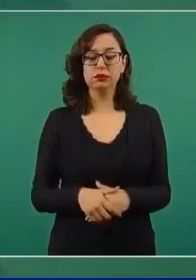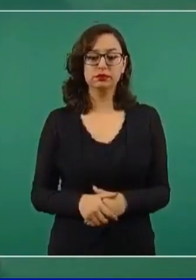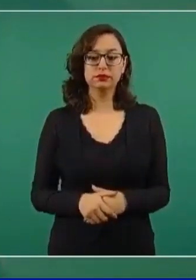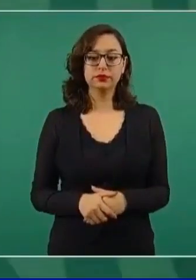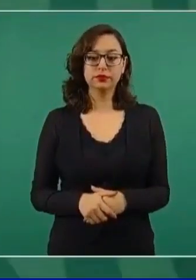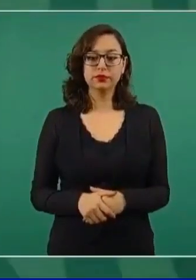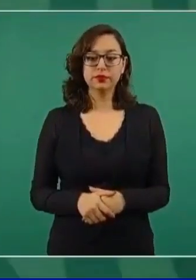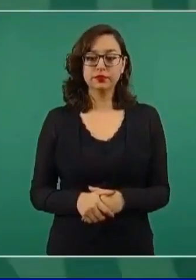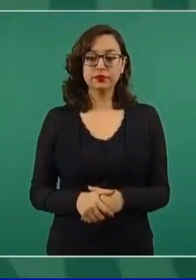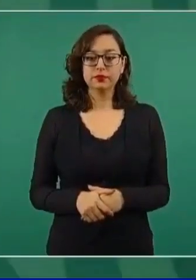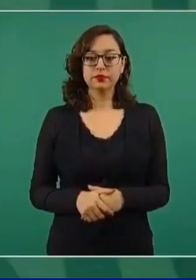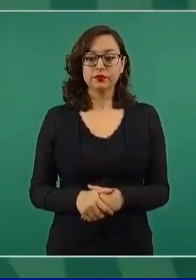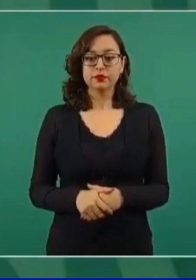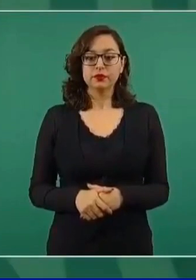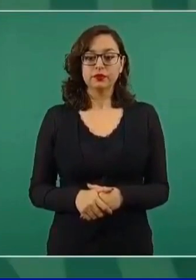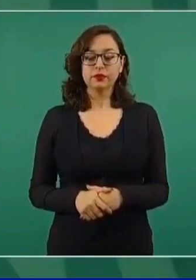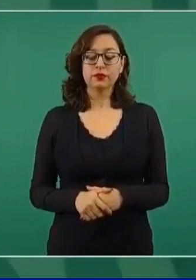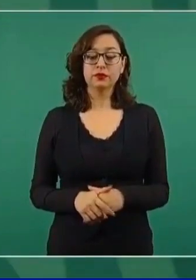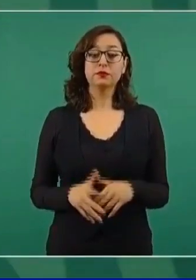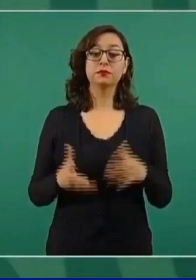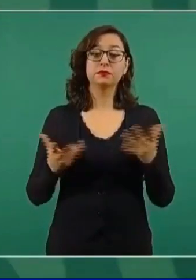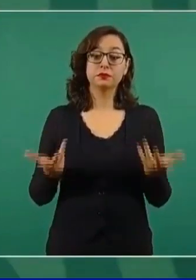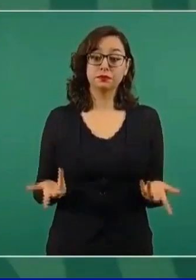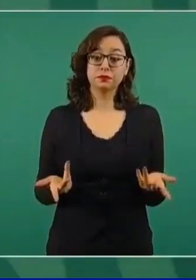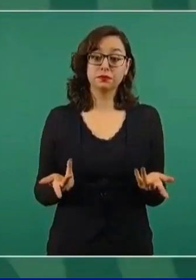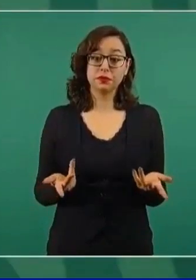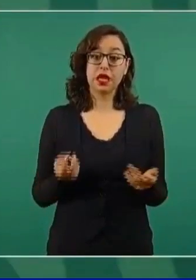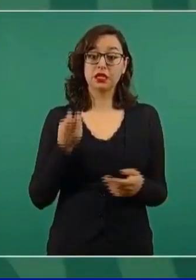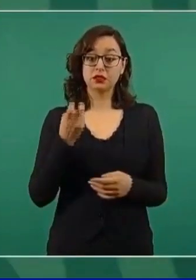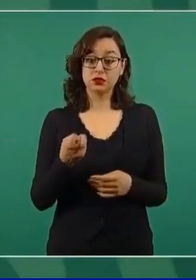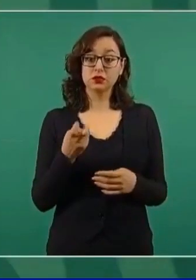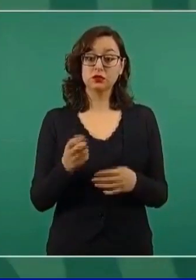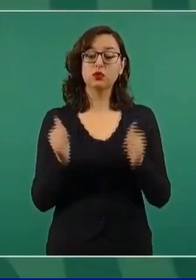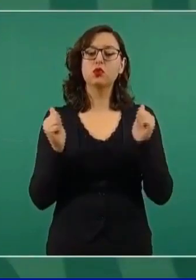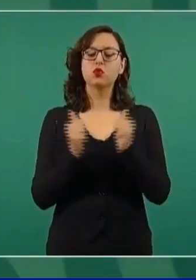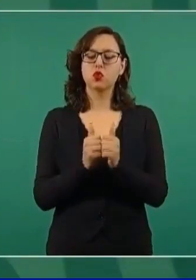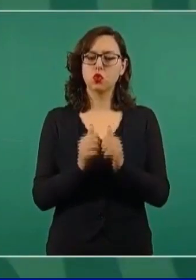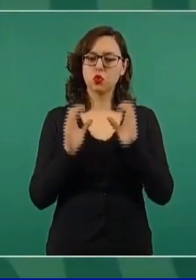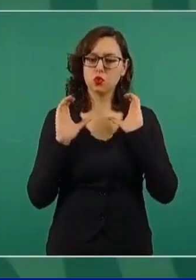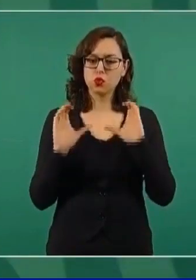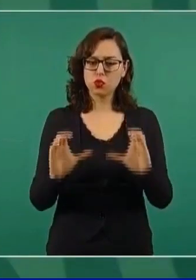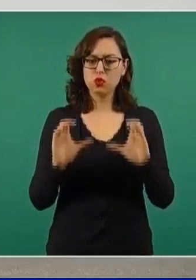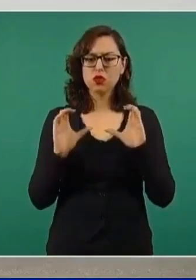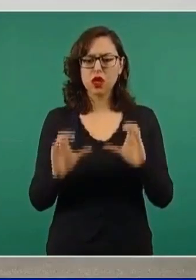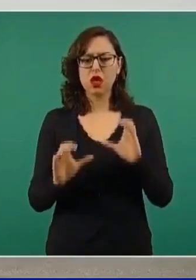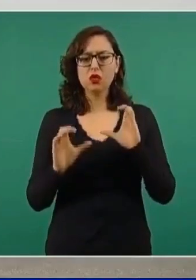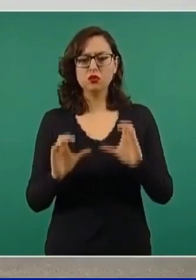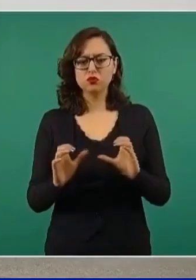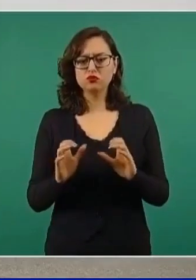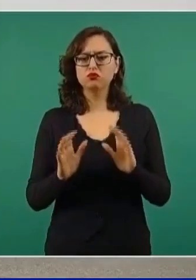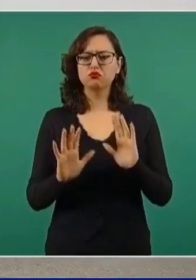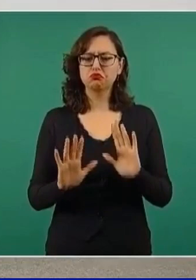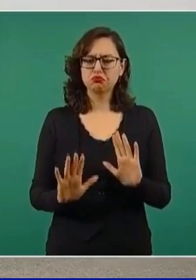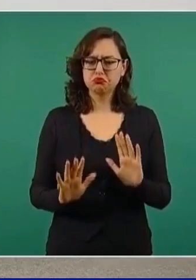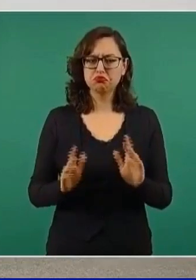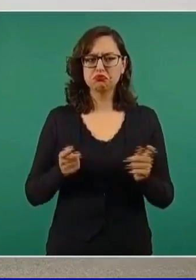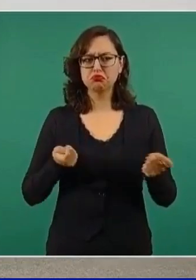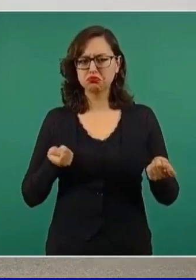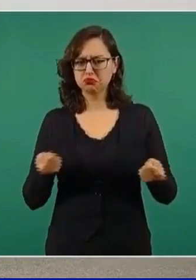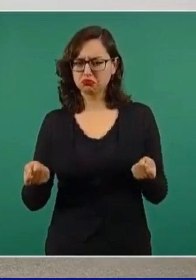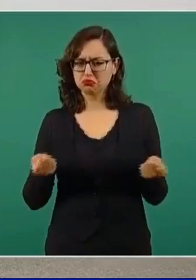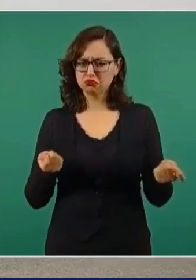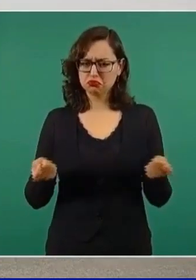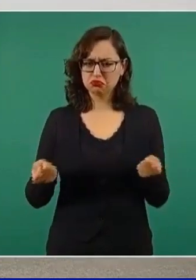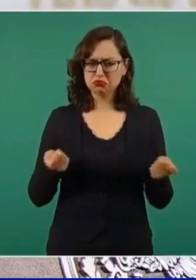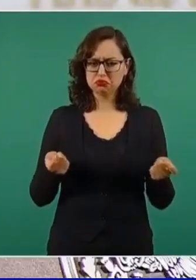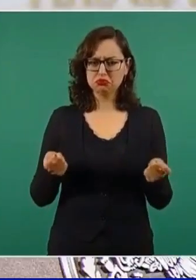Entonces, tenemos que ir cuidando lo que decimos, manejar bien la